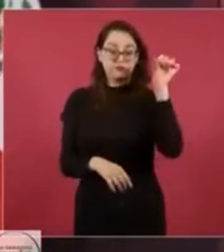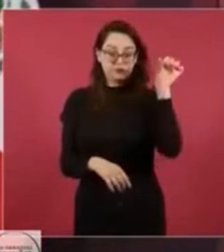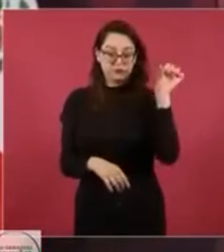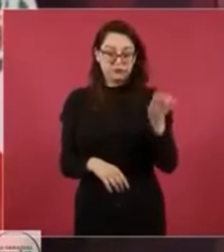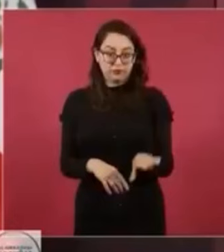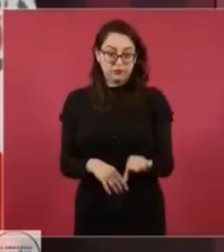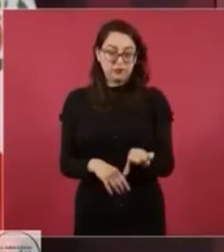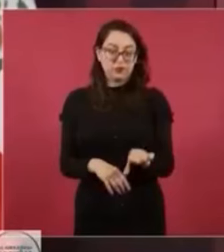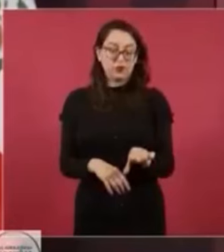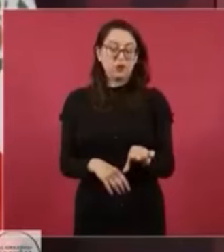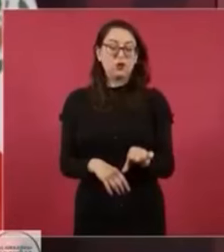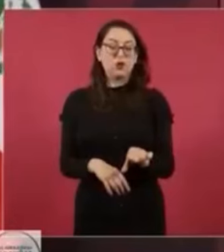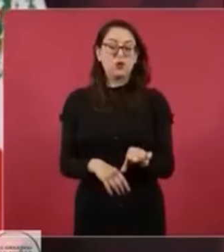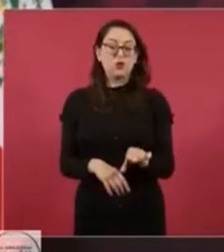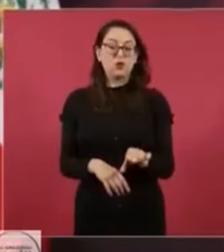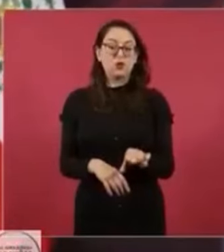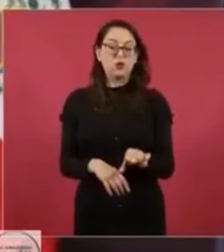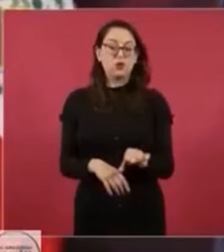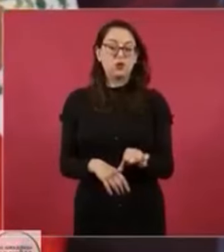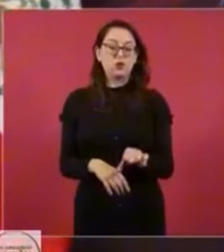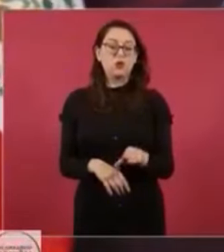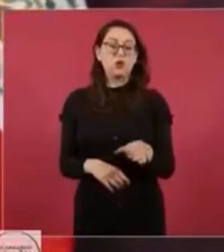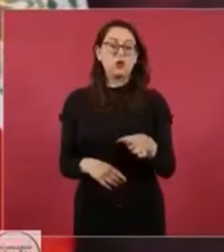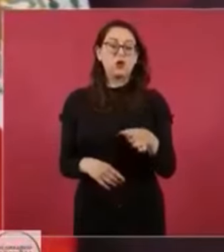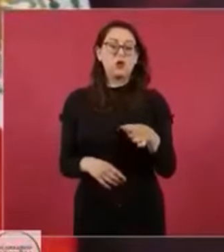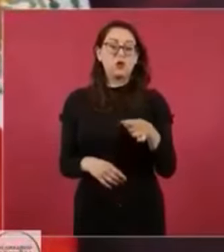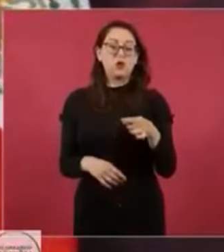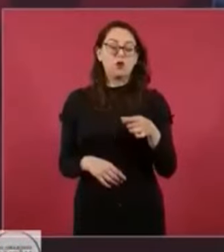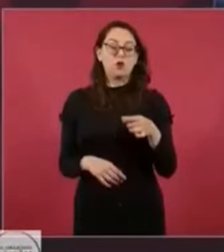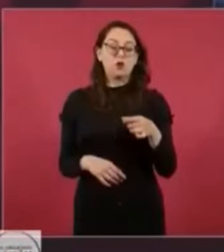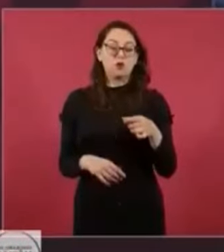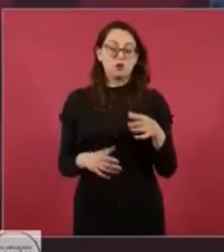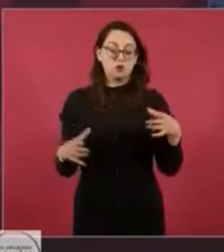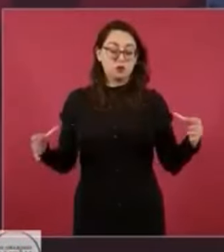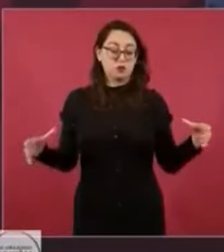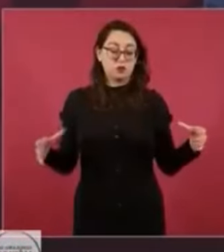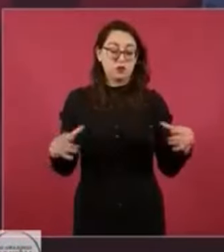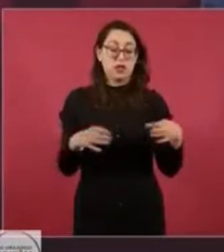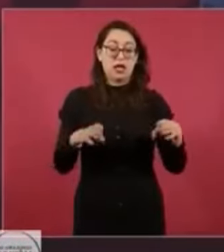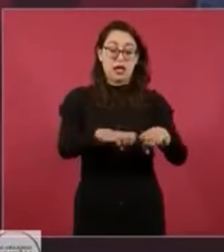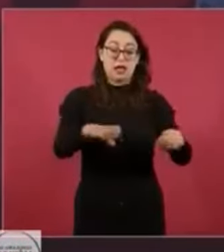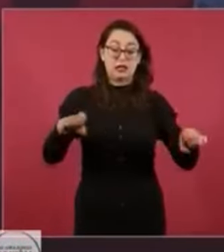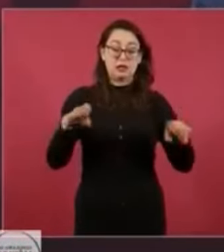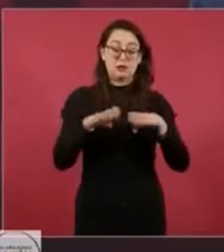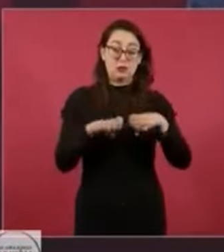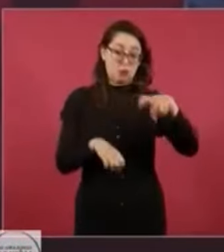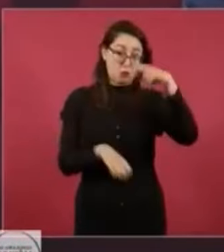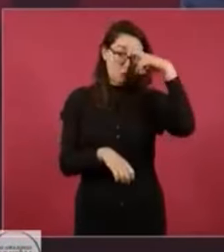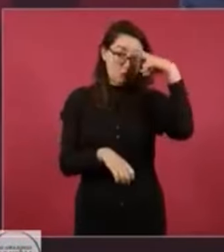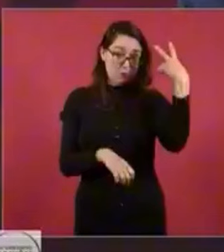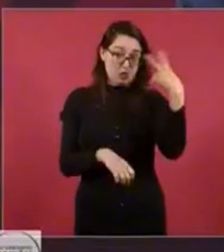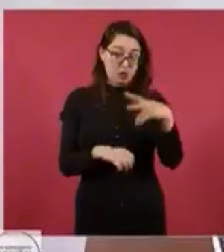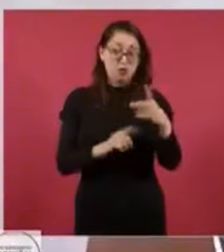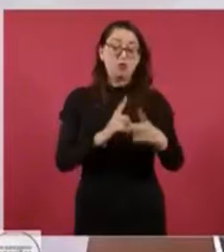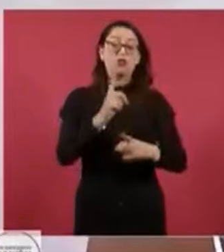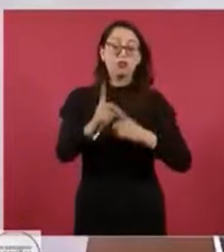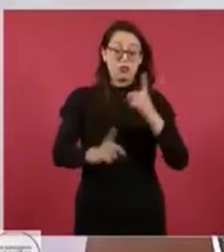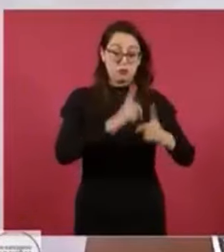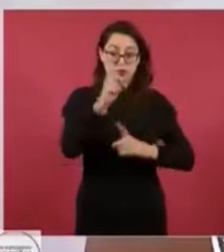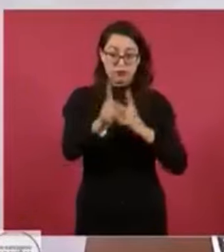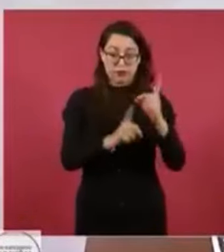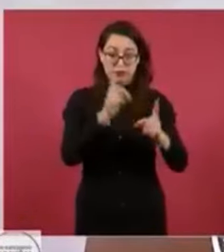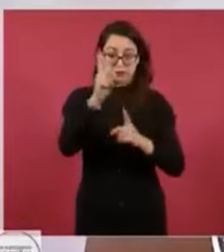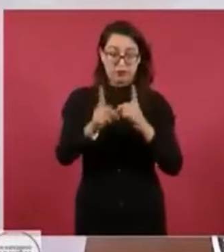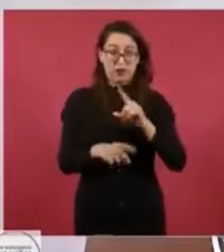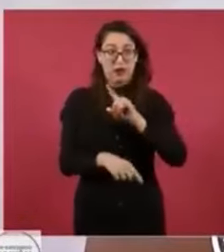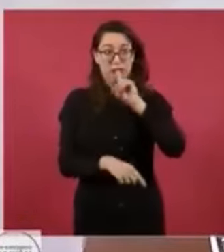Paralímpicos de París hoy a las 11 de la mañana